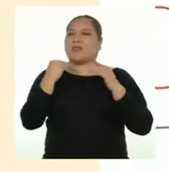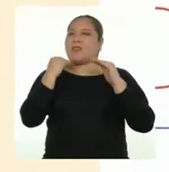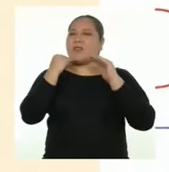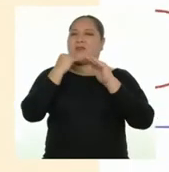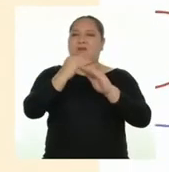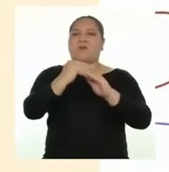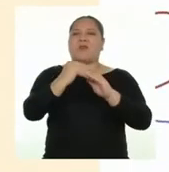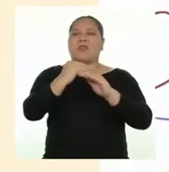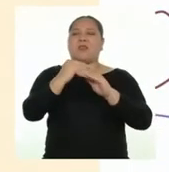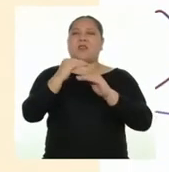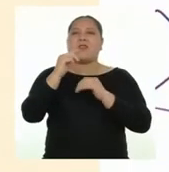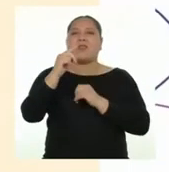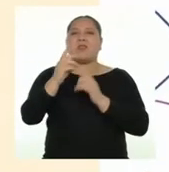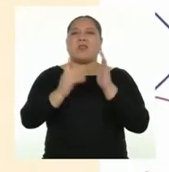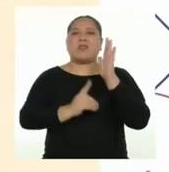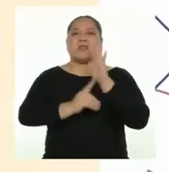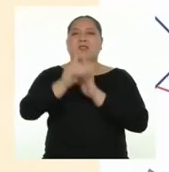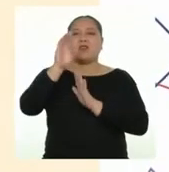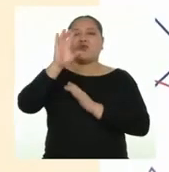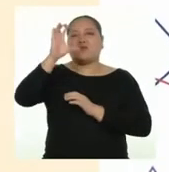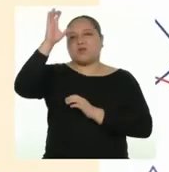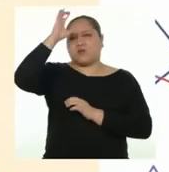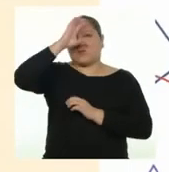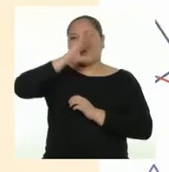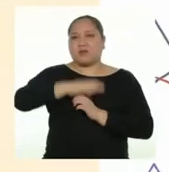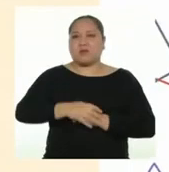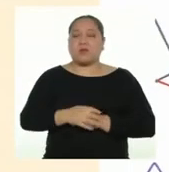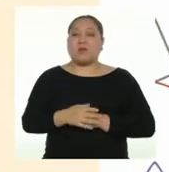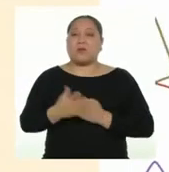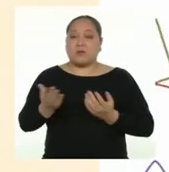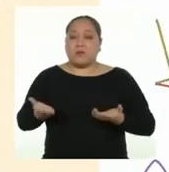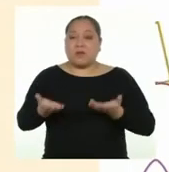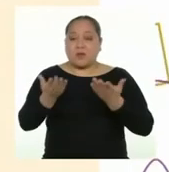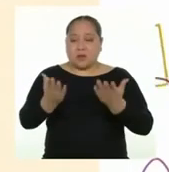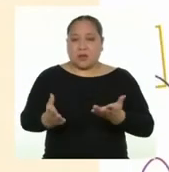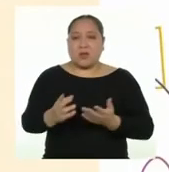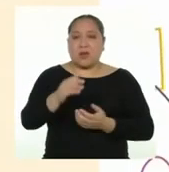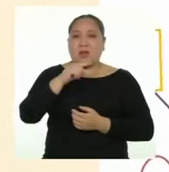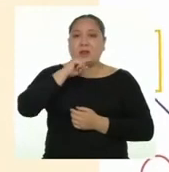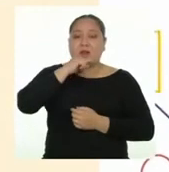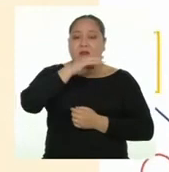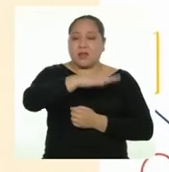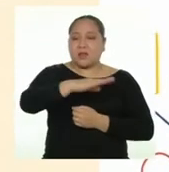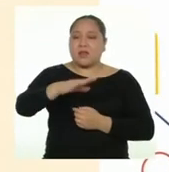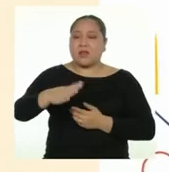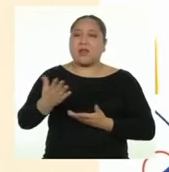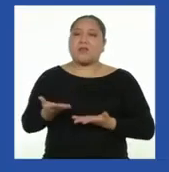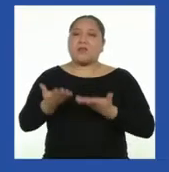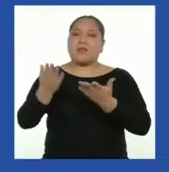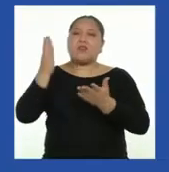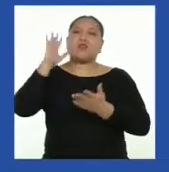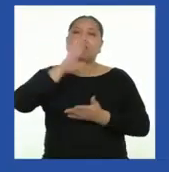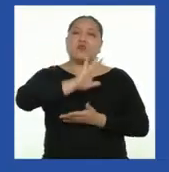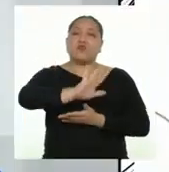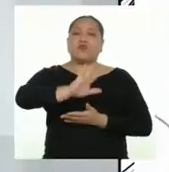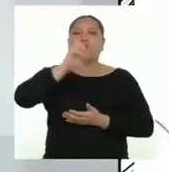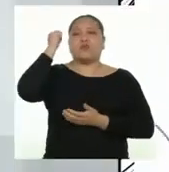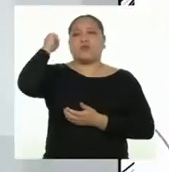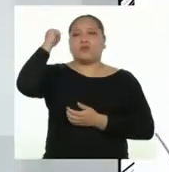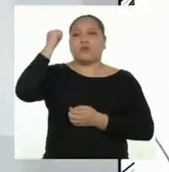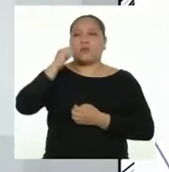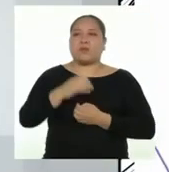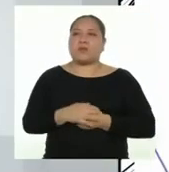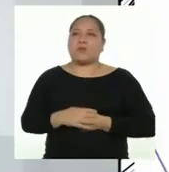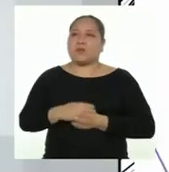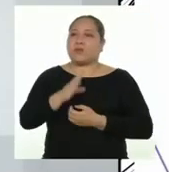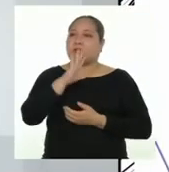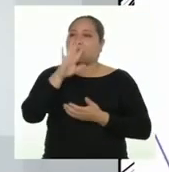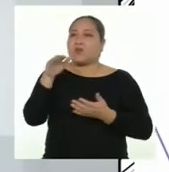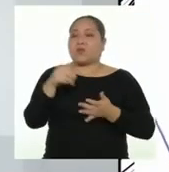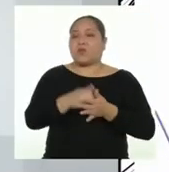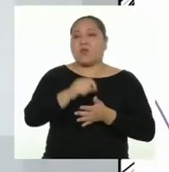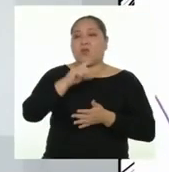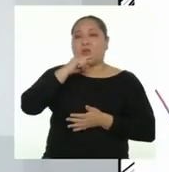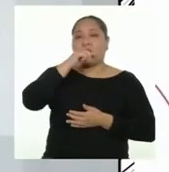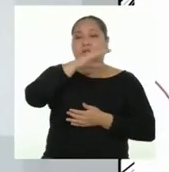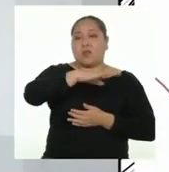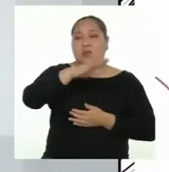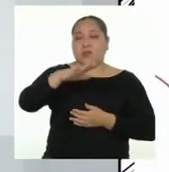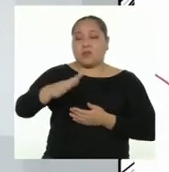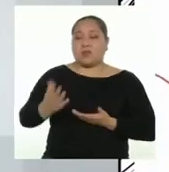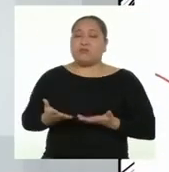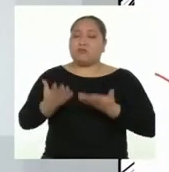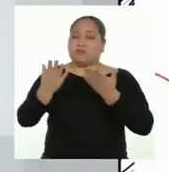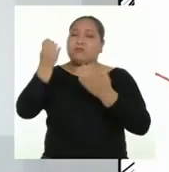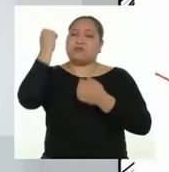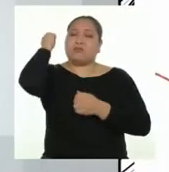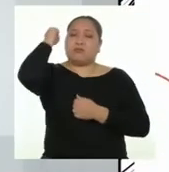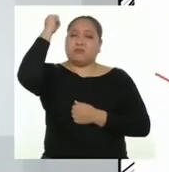sus capacidades. Debemos garantizar que las niñas ejerzan plenamente todos sus derechos. Todas las niñas deben